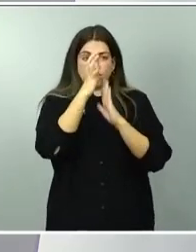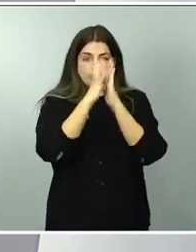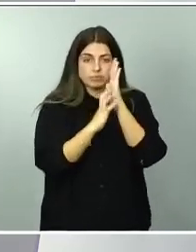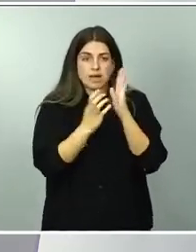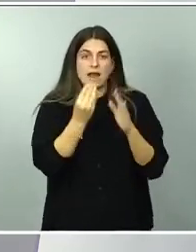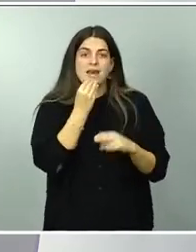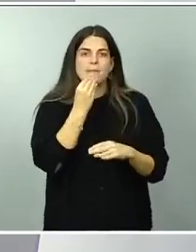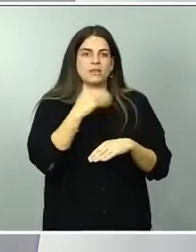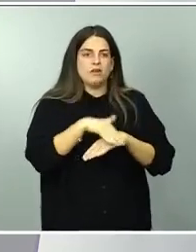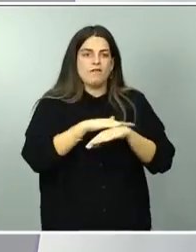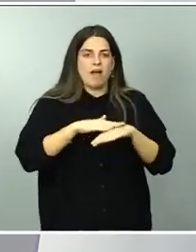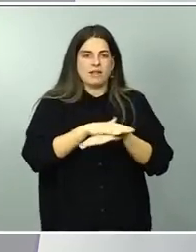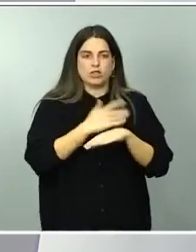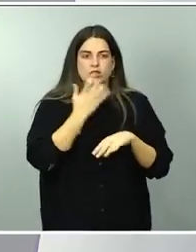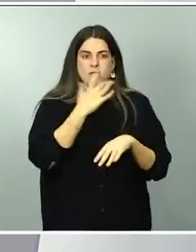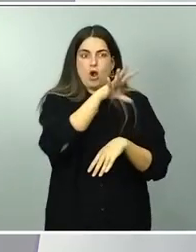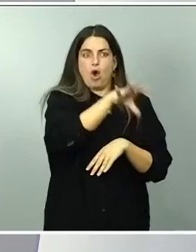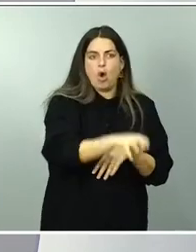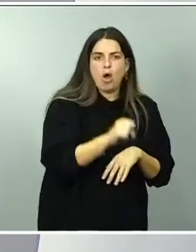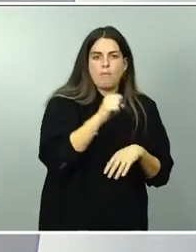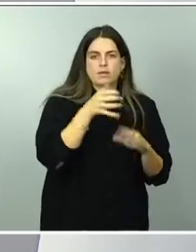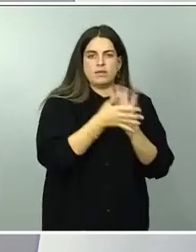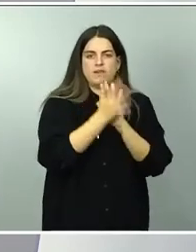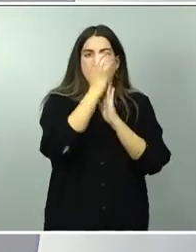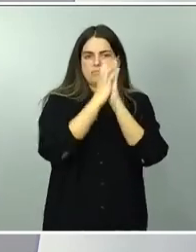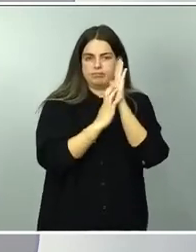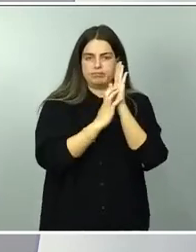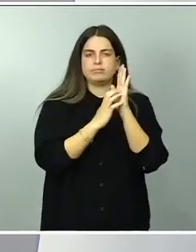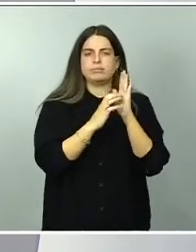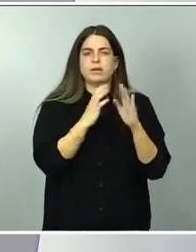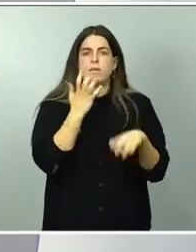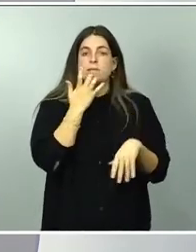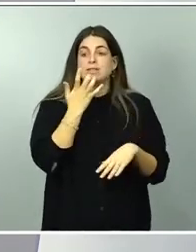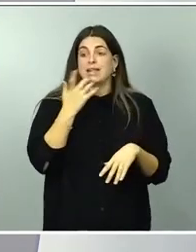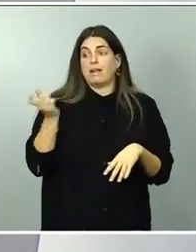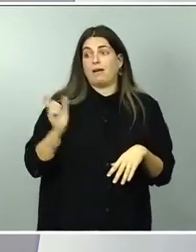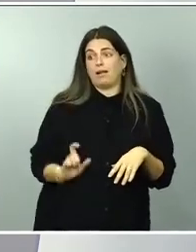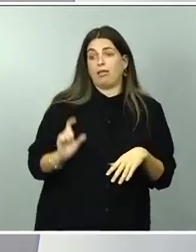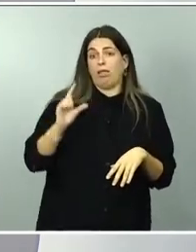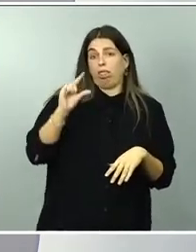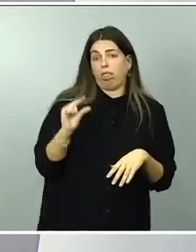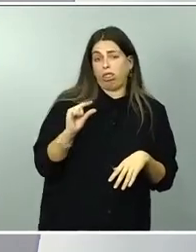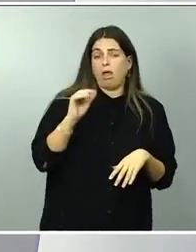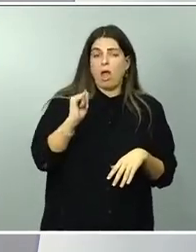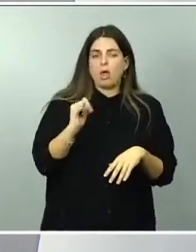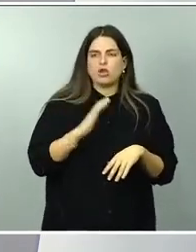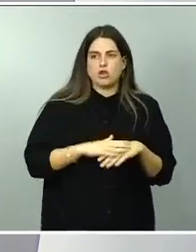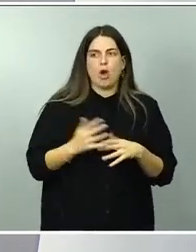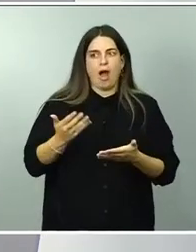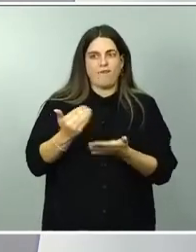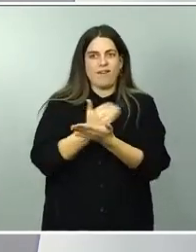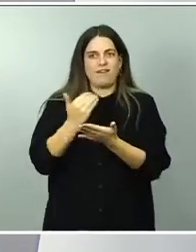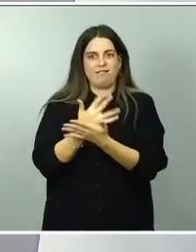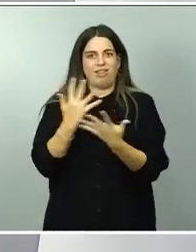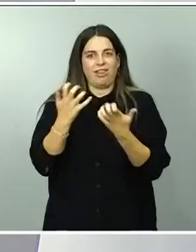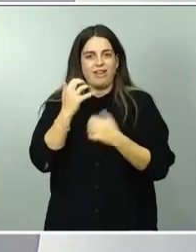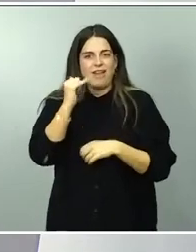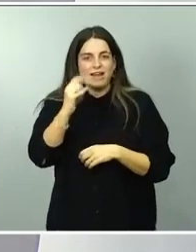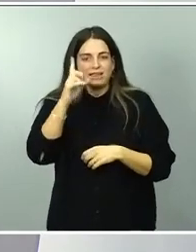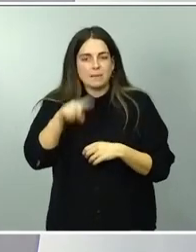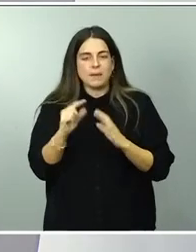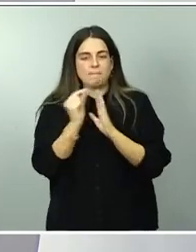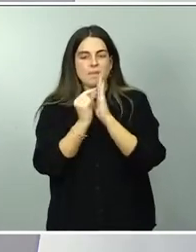de la compra, que beneficia sobre todo a las rentas bajas. Y, al igual, hemos aprobado una serie de medidas